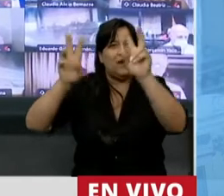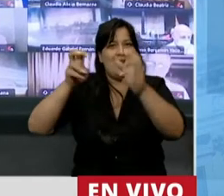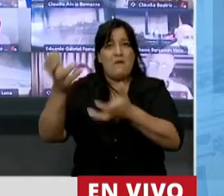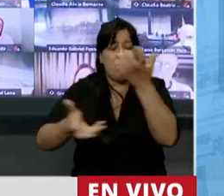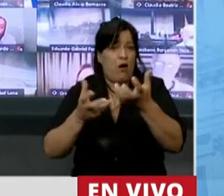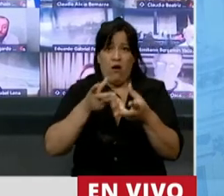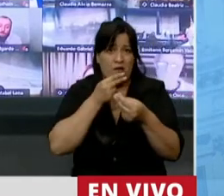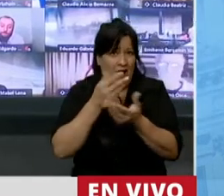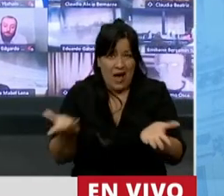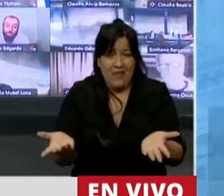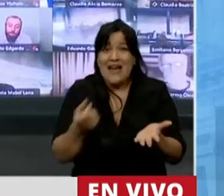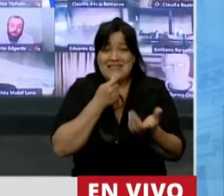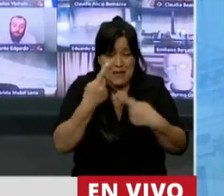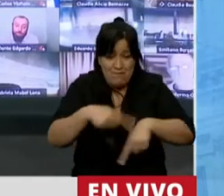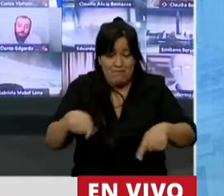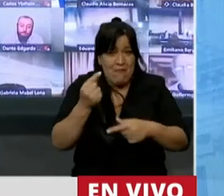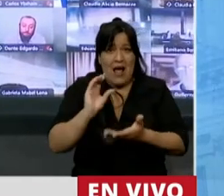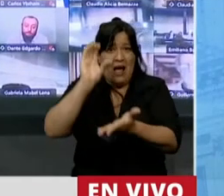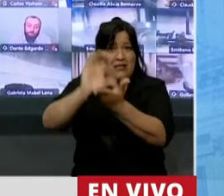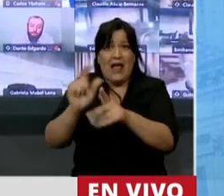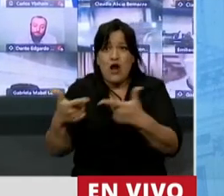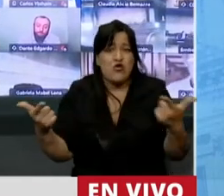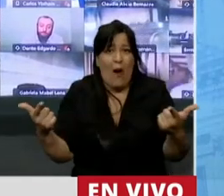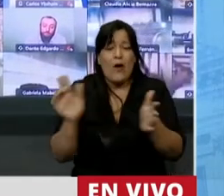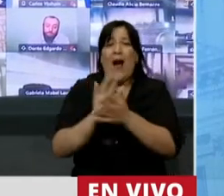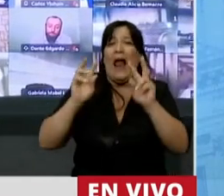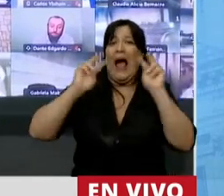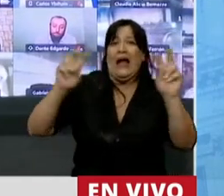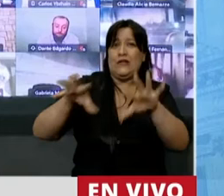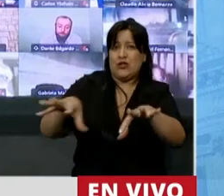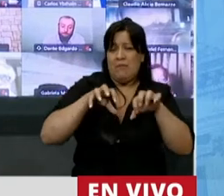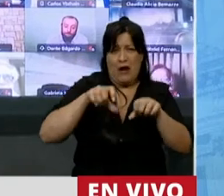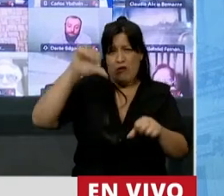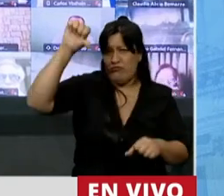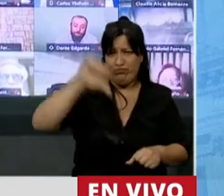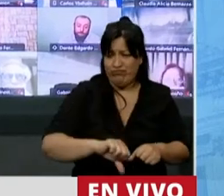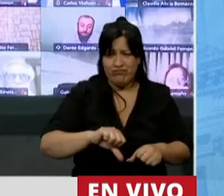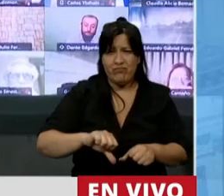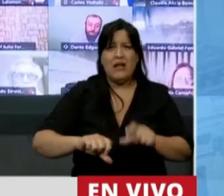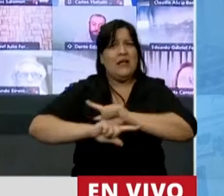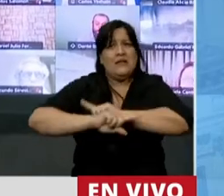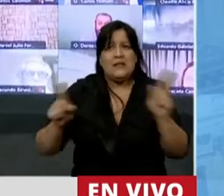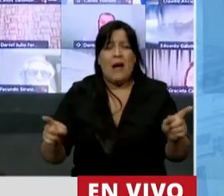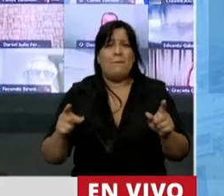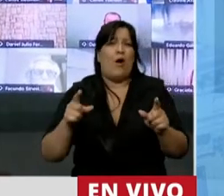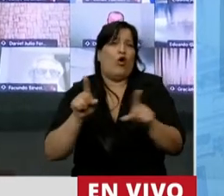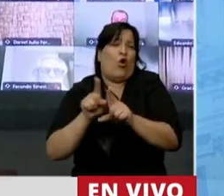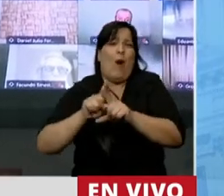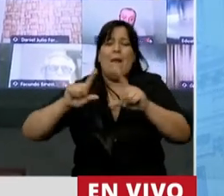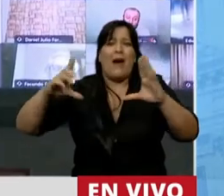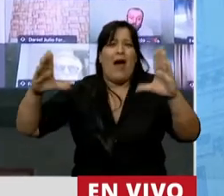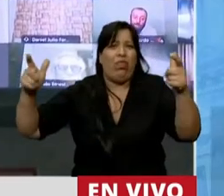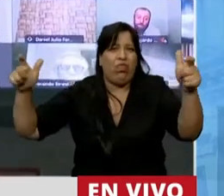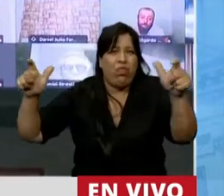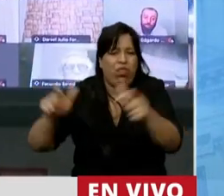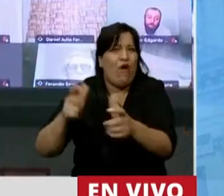Y sin recursos, la alerta temprana no funciona y menos y menos la mitigación del fuego.